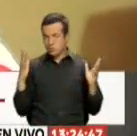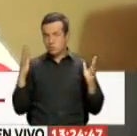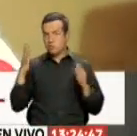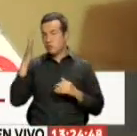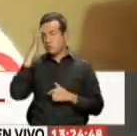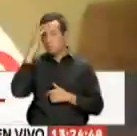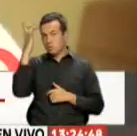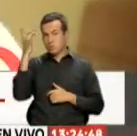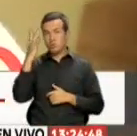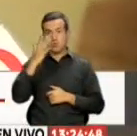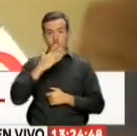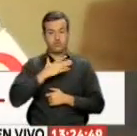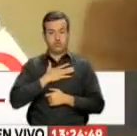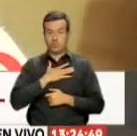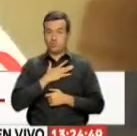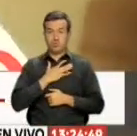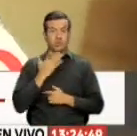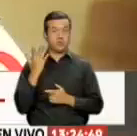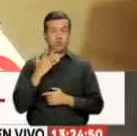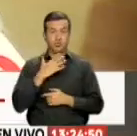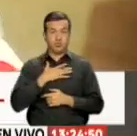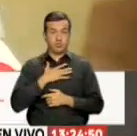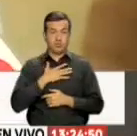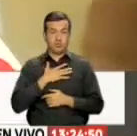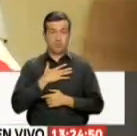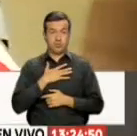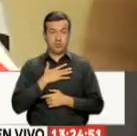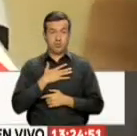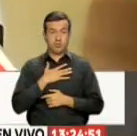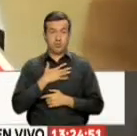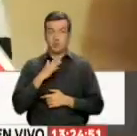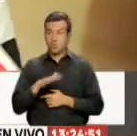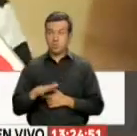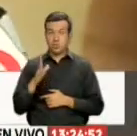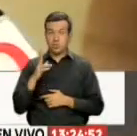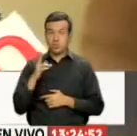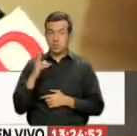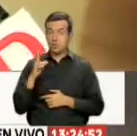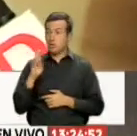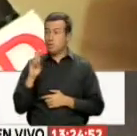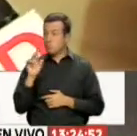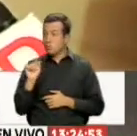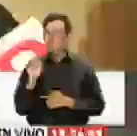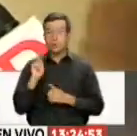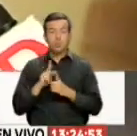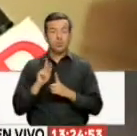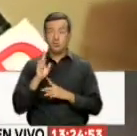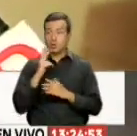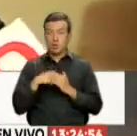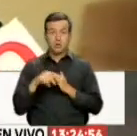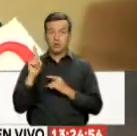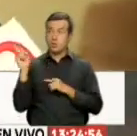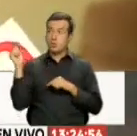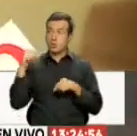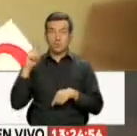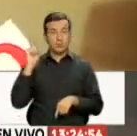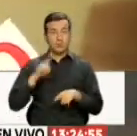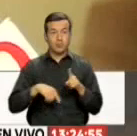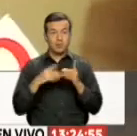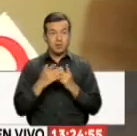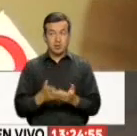Porque yo no tengo Hijo que vive aquí Sino mujeres Y no puede bajar El